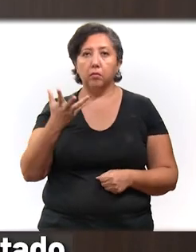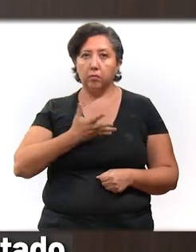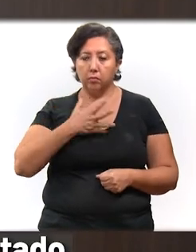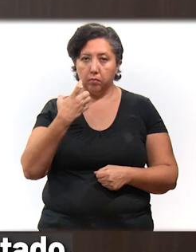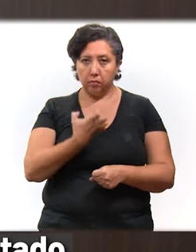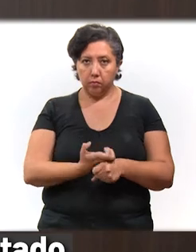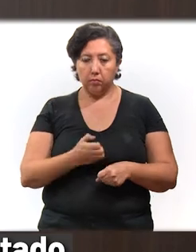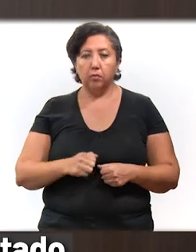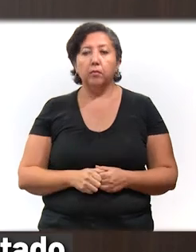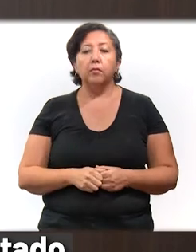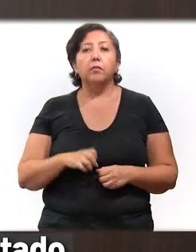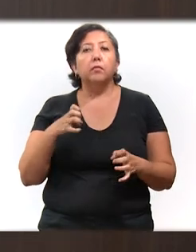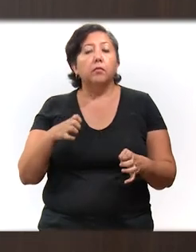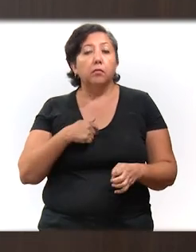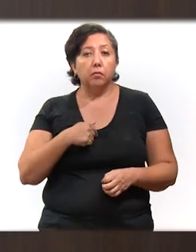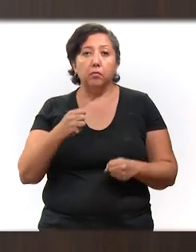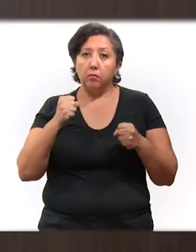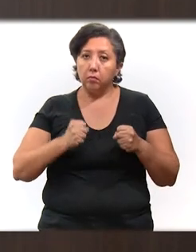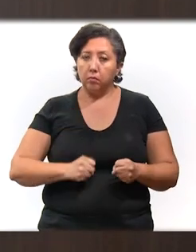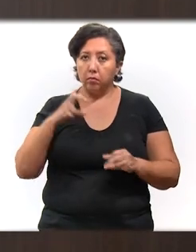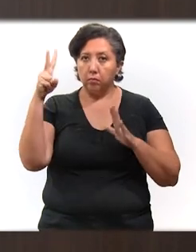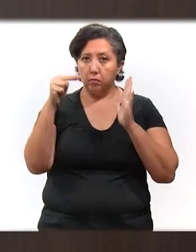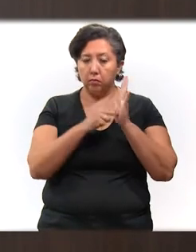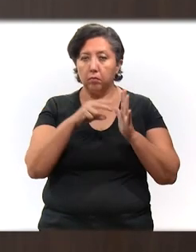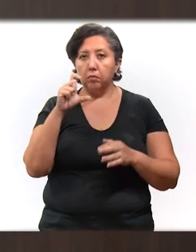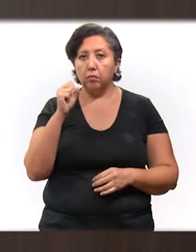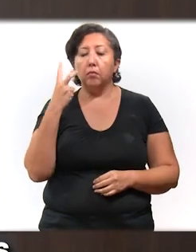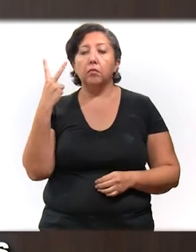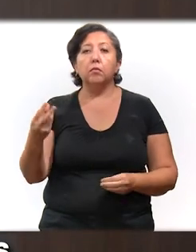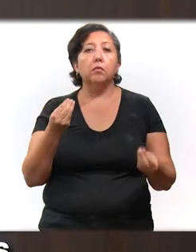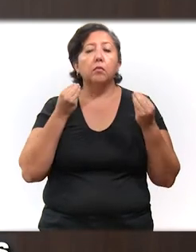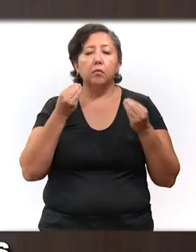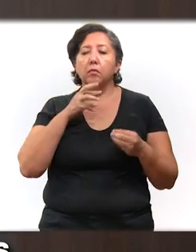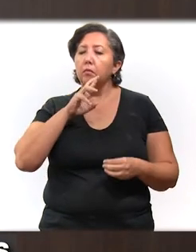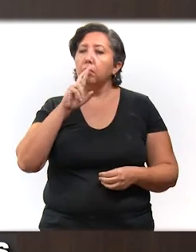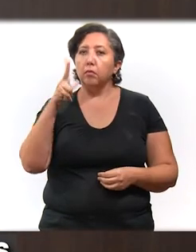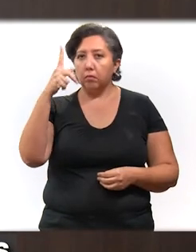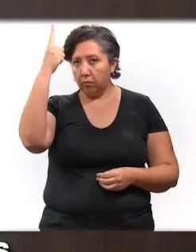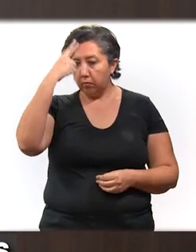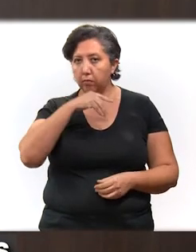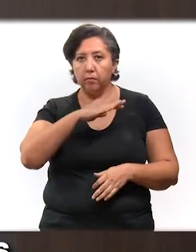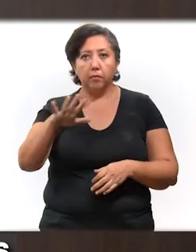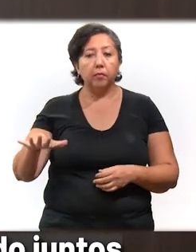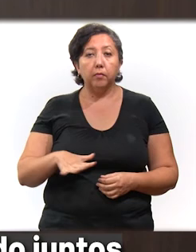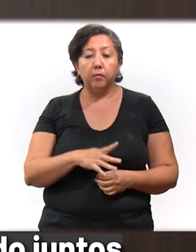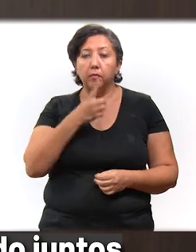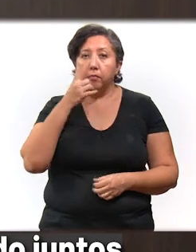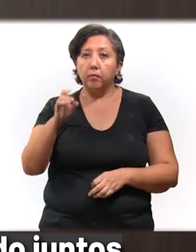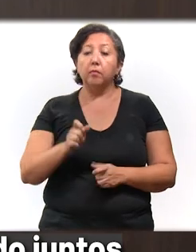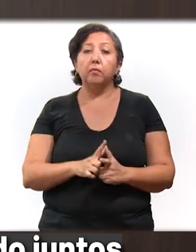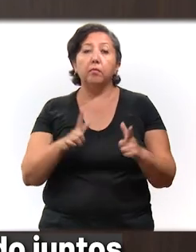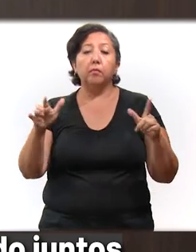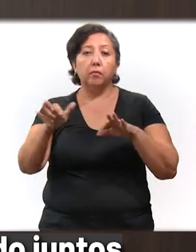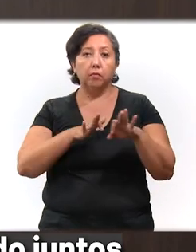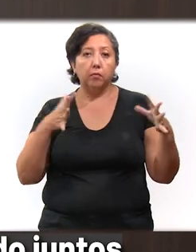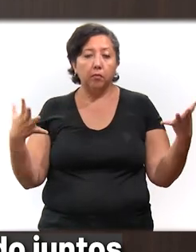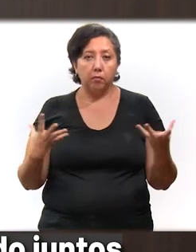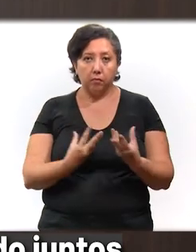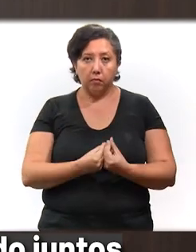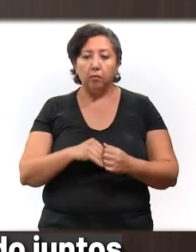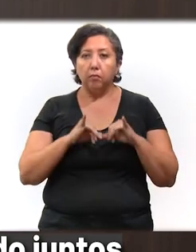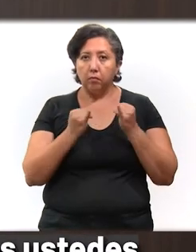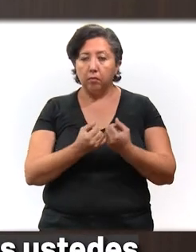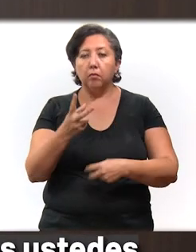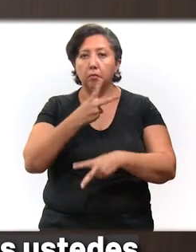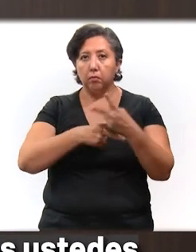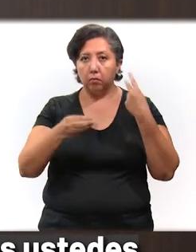mejor que tiene este estado. Estoy seguro que este año 2022 será de mucha prosperidad para todos, pues con el gran trabajo que estamos haciendo